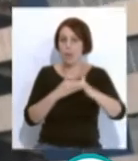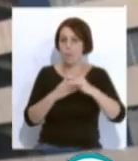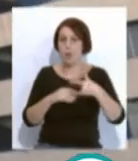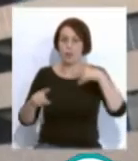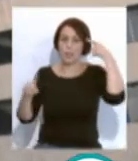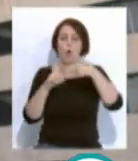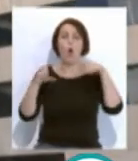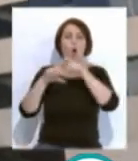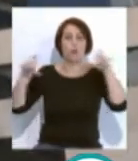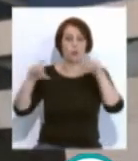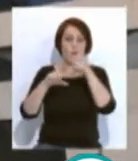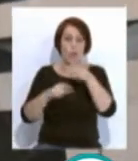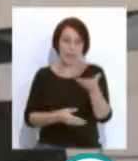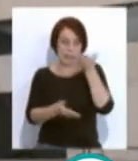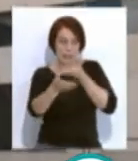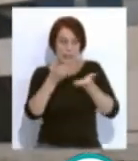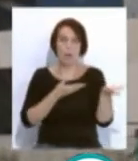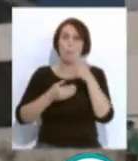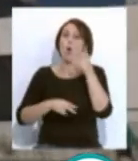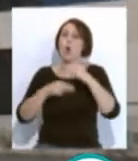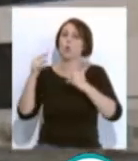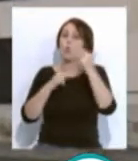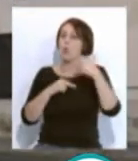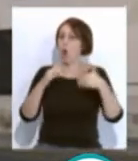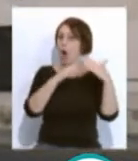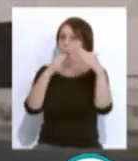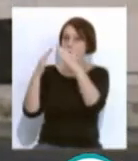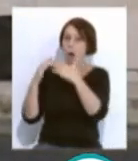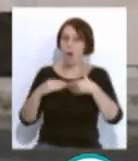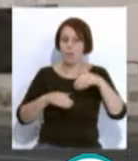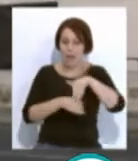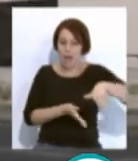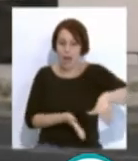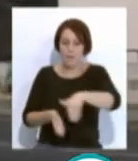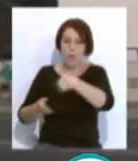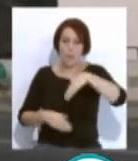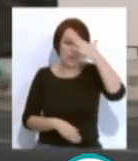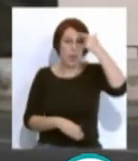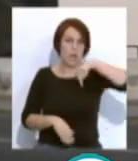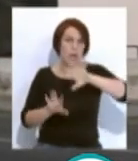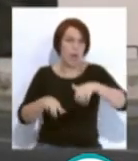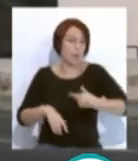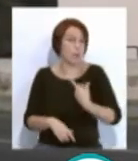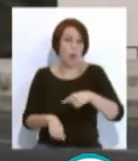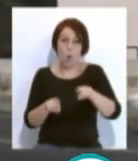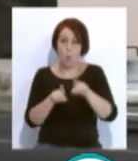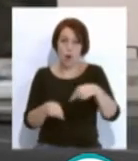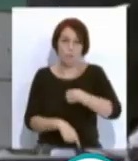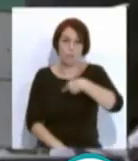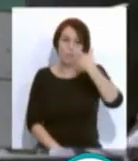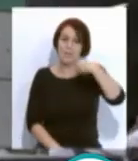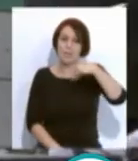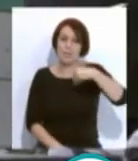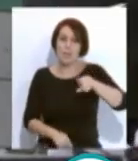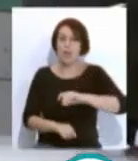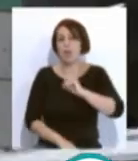consorcio pudiera obtener compensación a través de la construcción de viviendas en plena avenida principal de Cádiz, tal y como ha recordado el presidente del